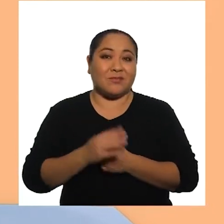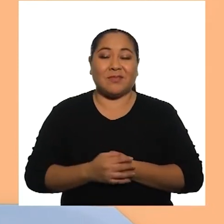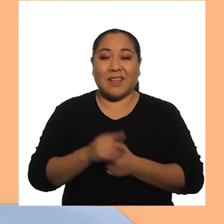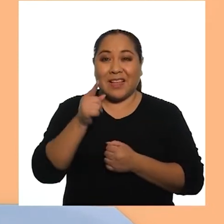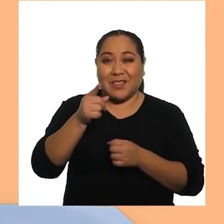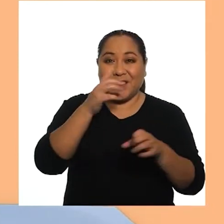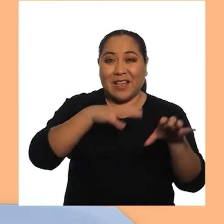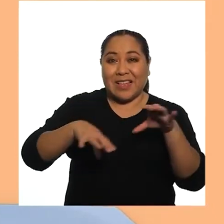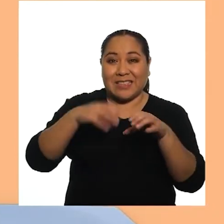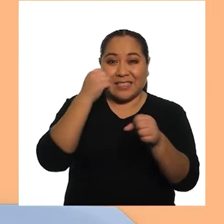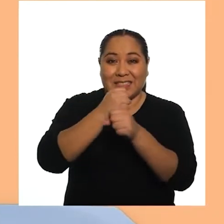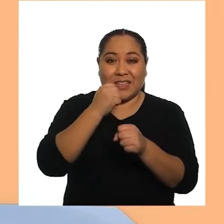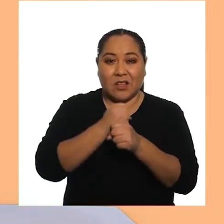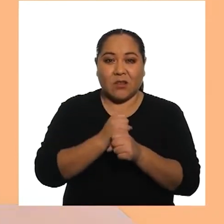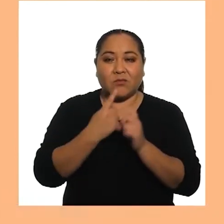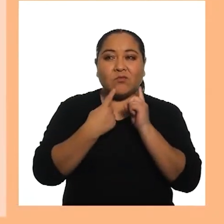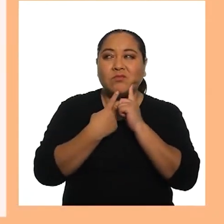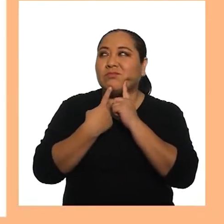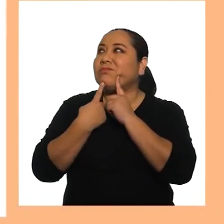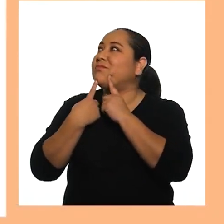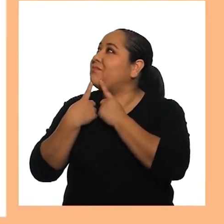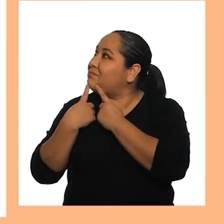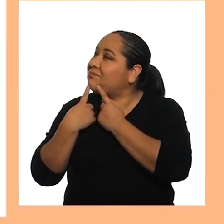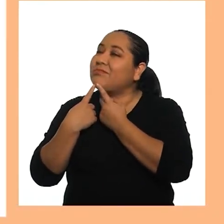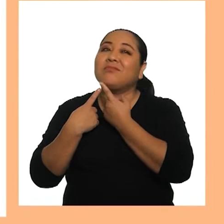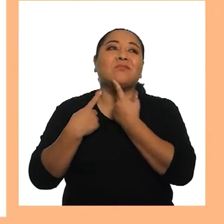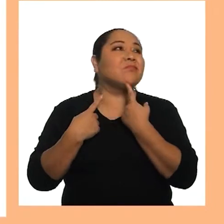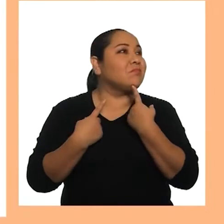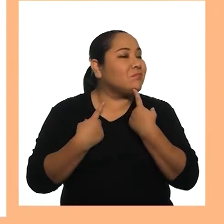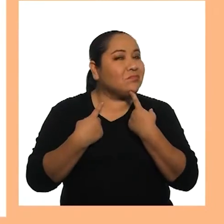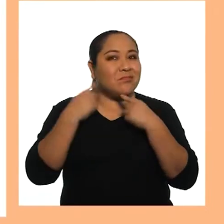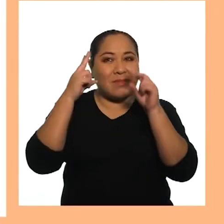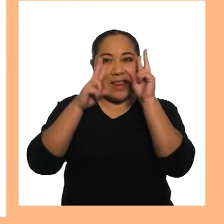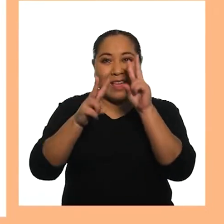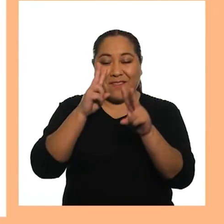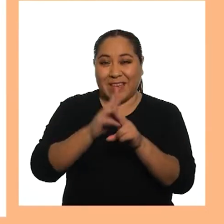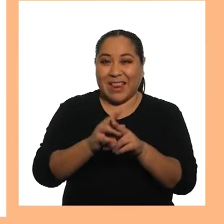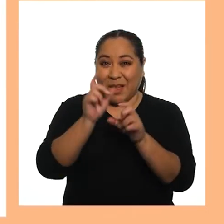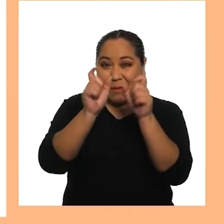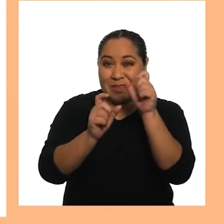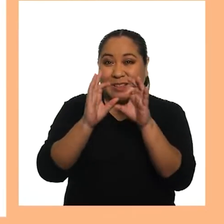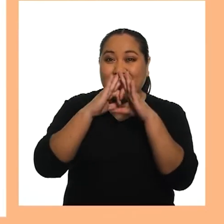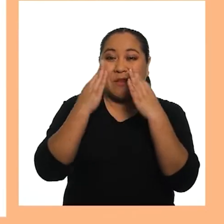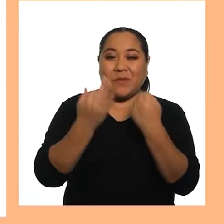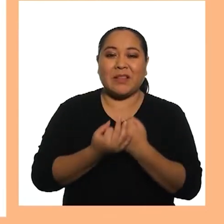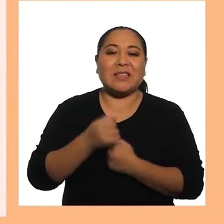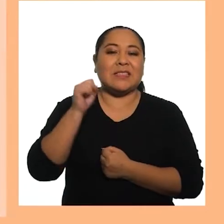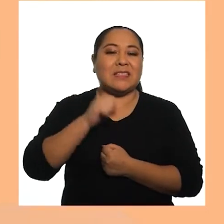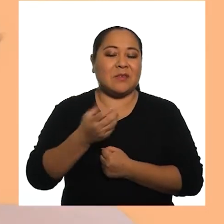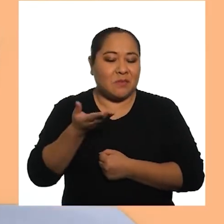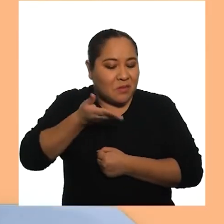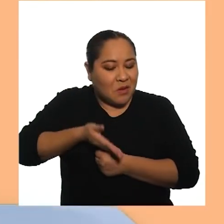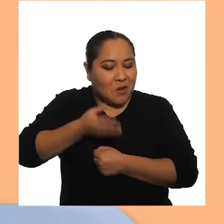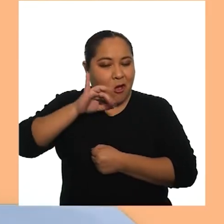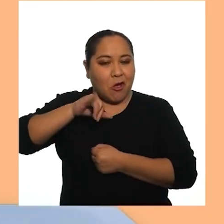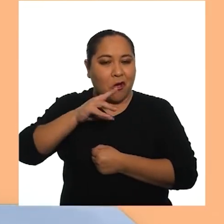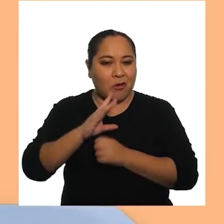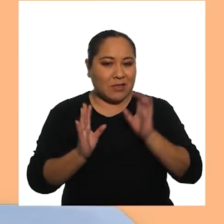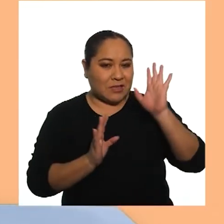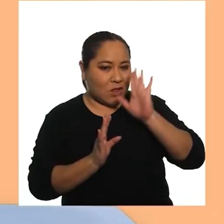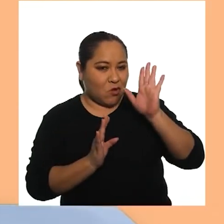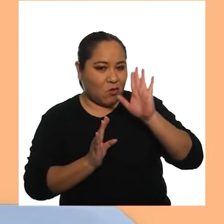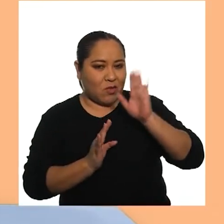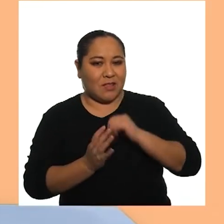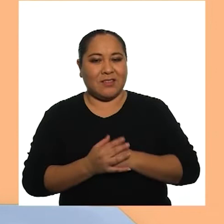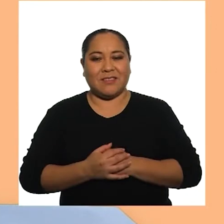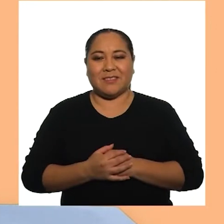sugerencias para realizar la actividad Girando la cabeza para ver a los integrantes de su familia Como siempre me acompaña Jorge,